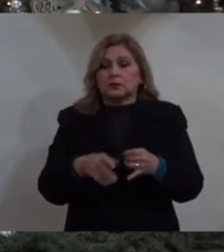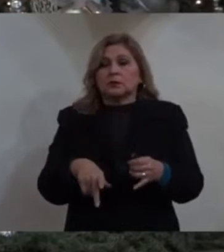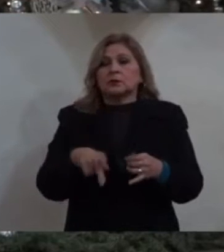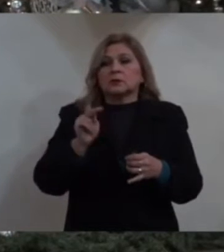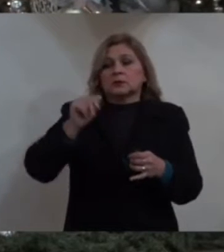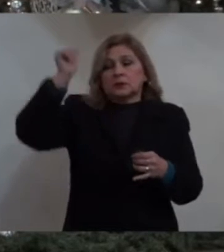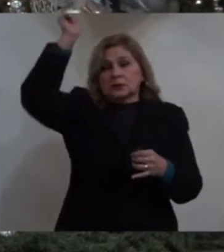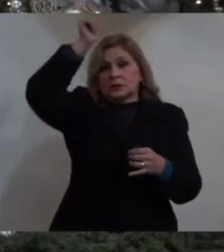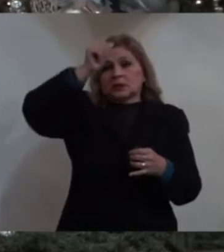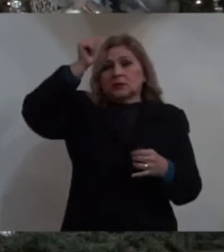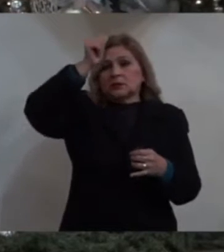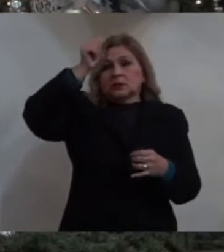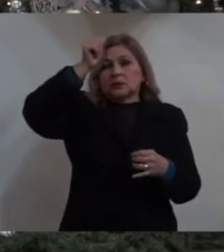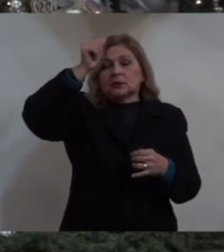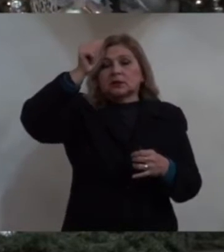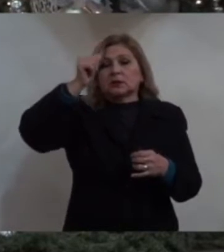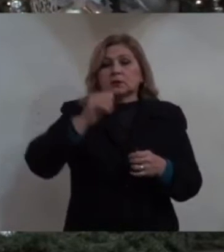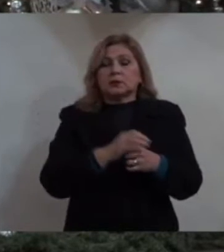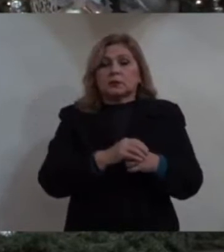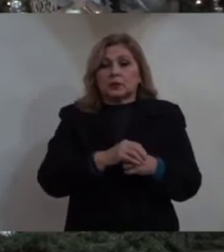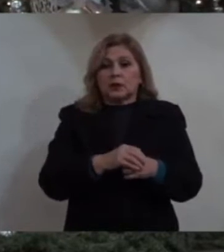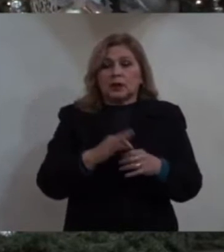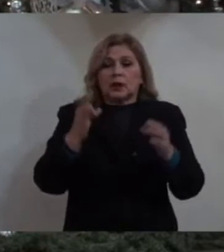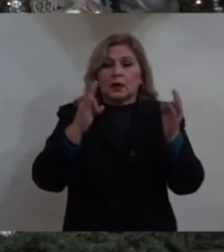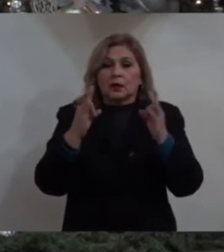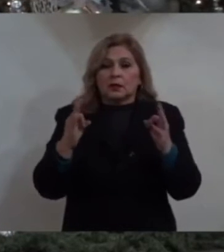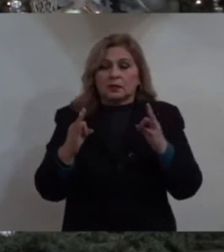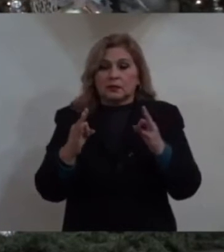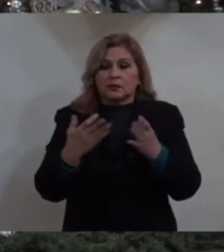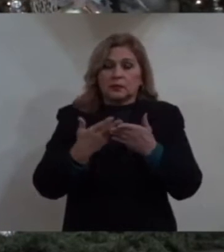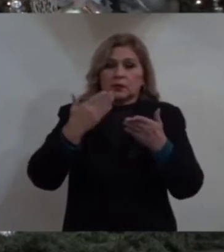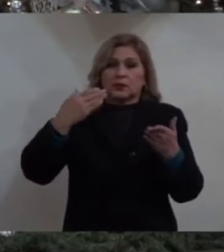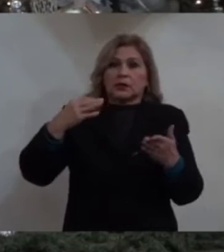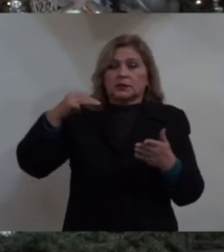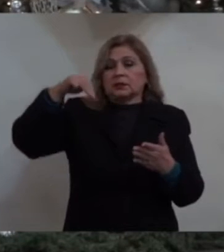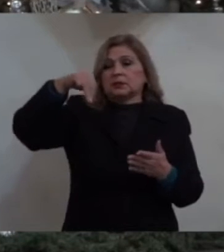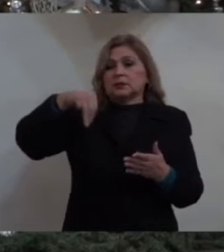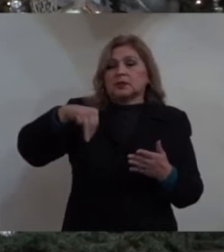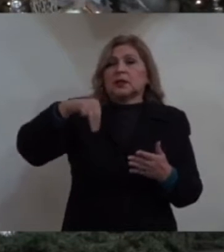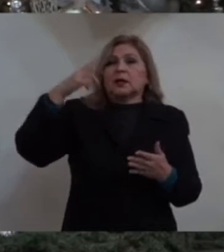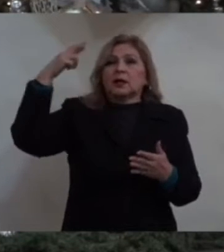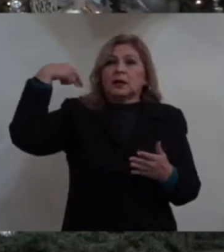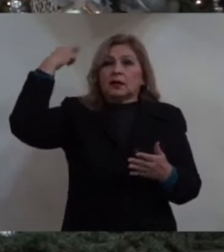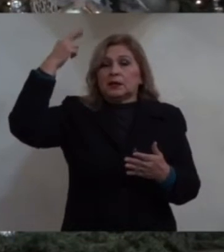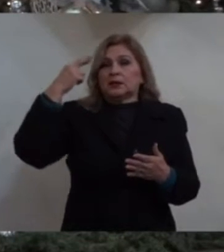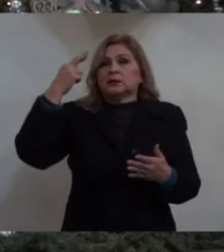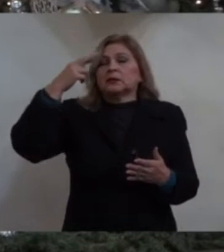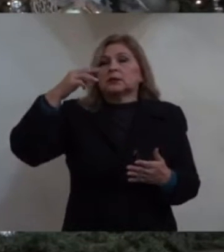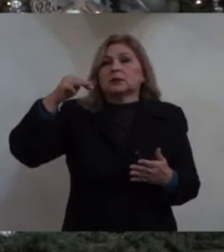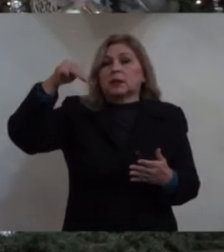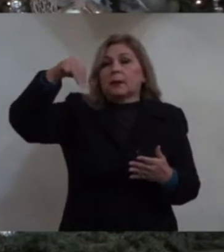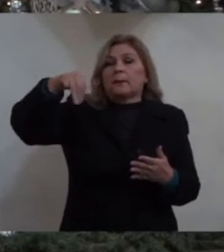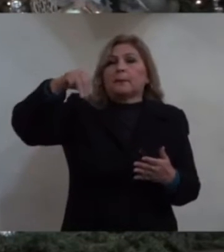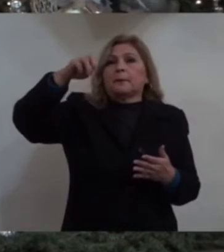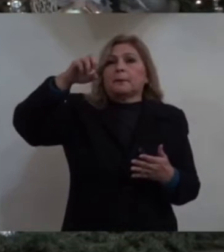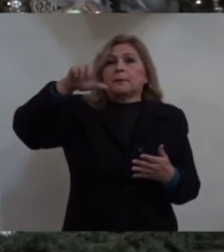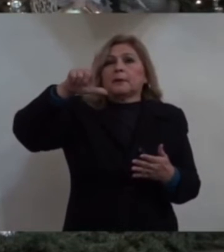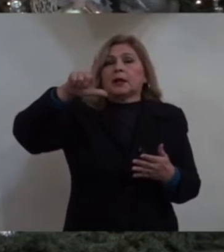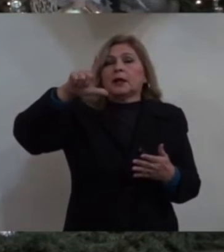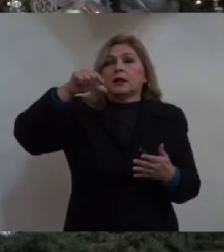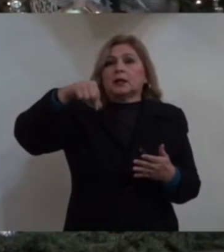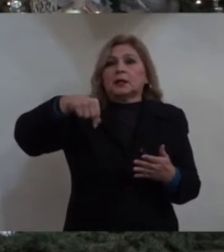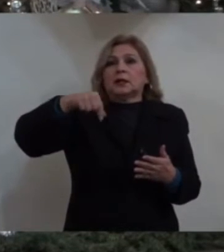sacerdote al estilo de Melquisedec, como lo dirá toda la carta a los hebreos.